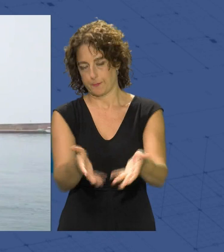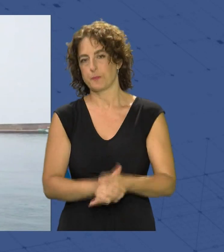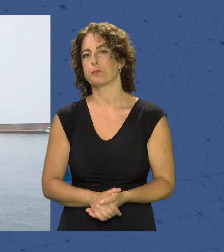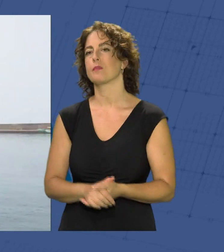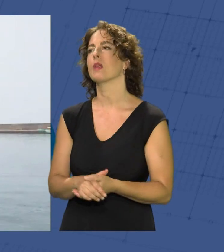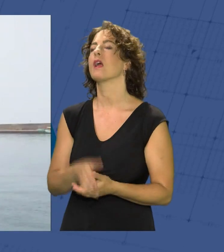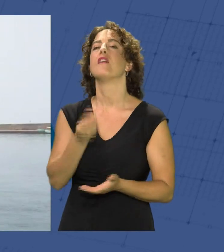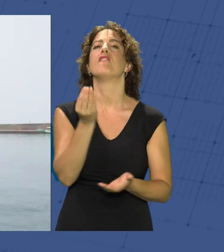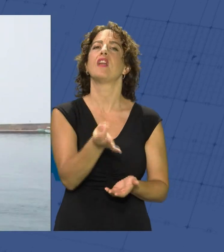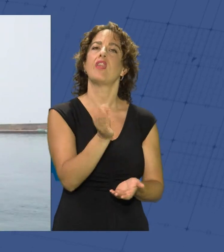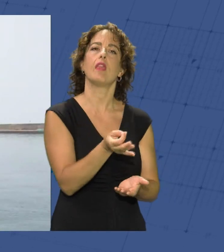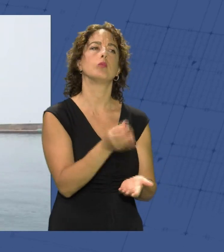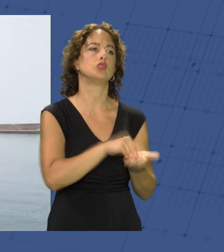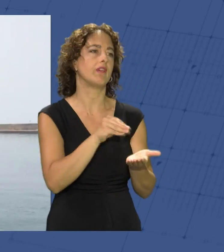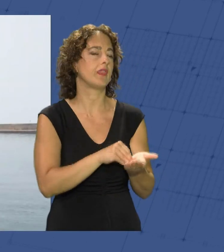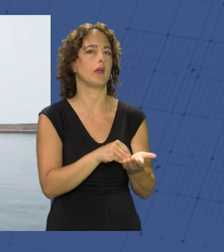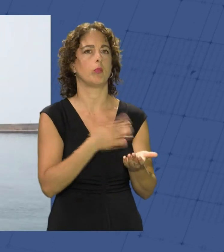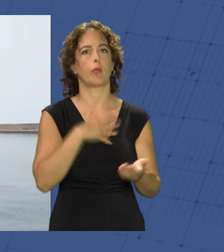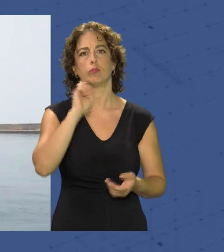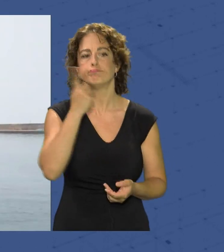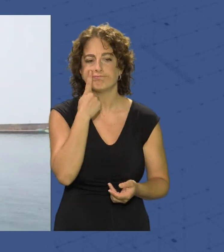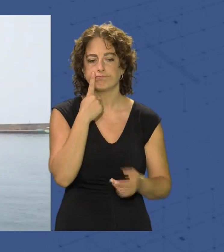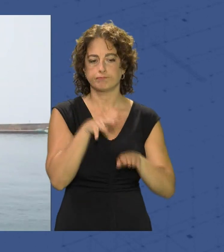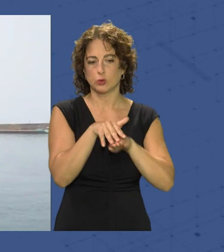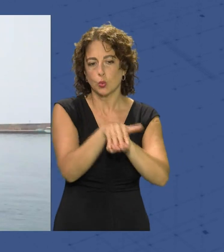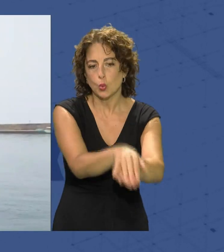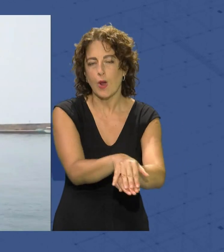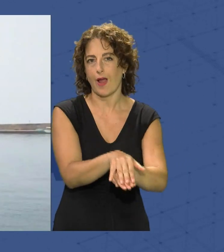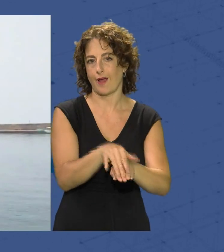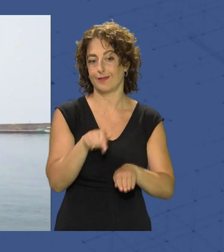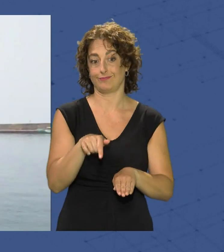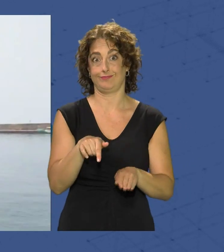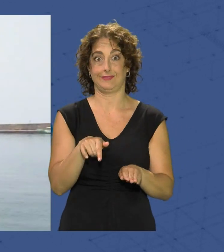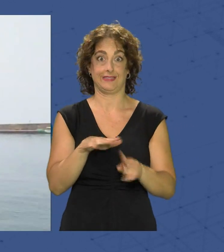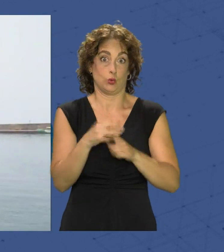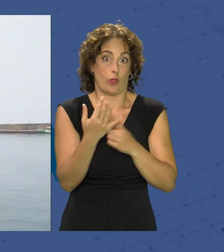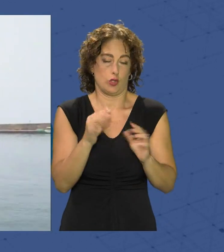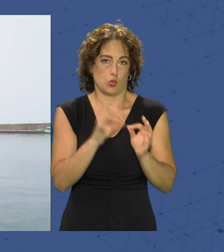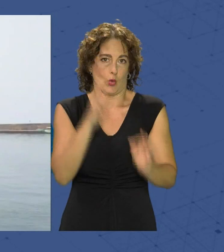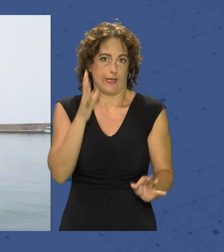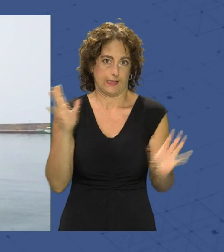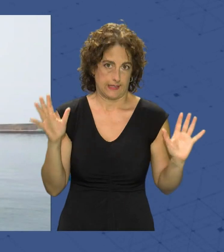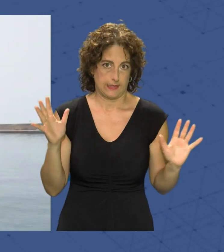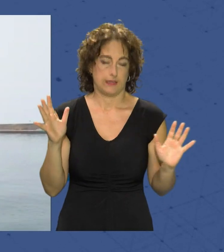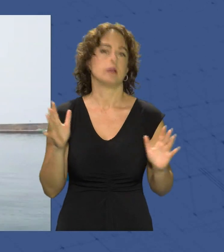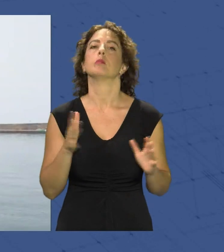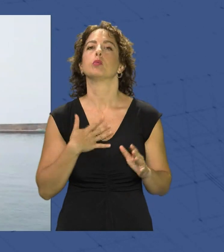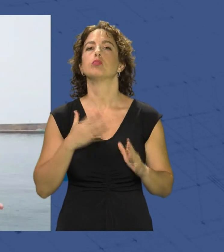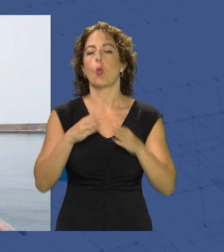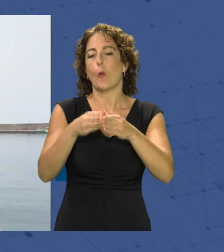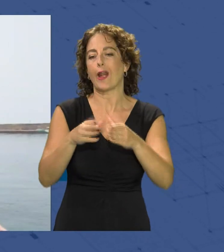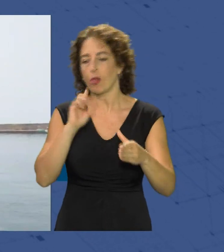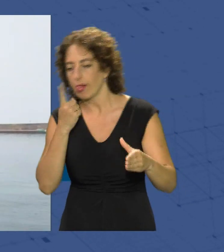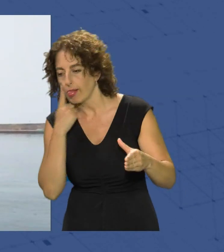en muchas ocasiones podemos encontrarnos ejemplares de este tipo y en estas ocasiones hemos tenido sueltas porque, bueno, pues se fue encontrada y